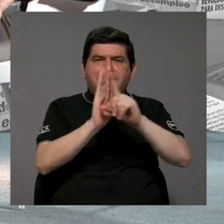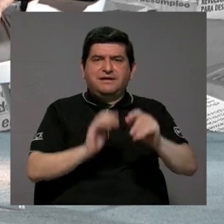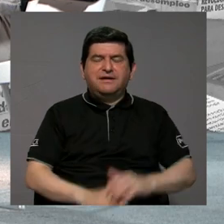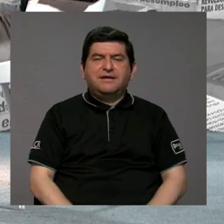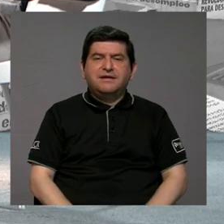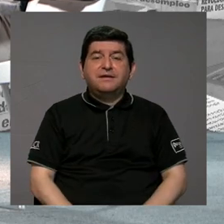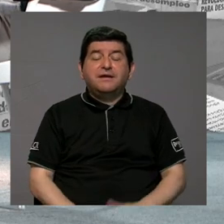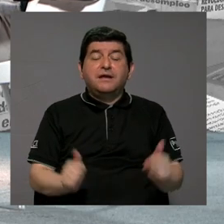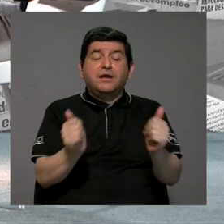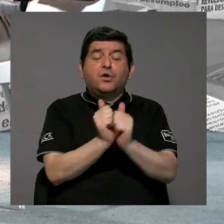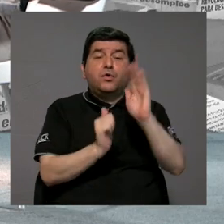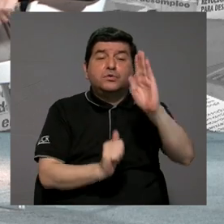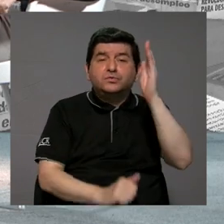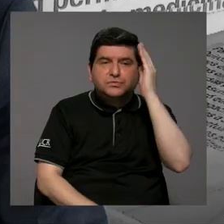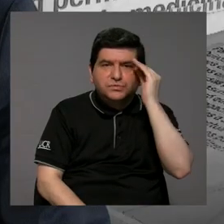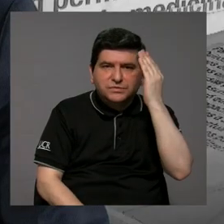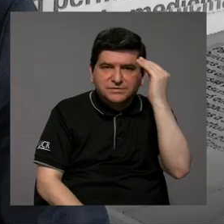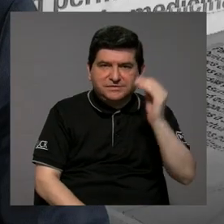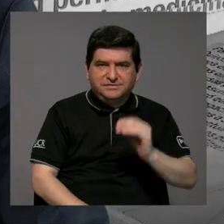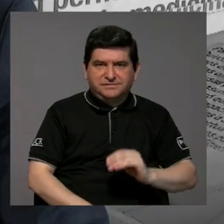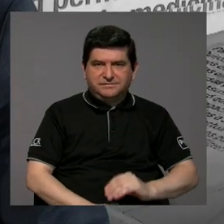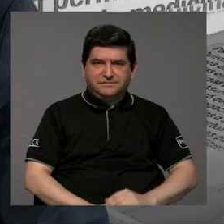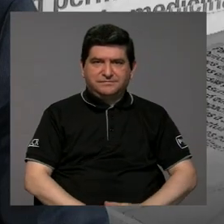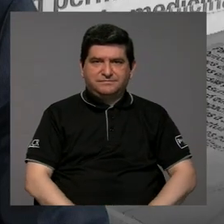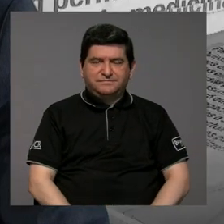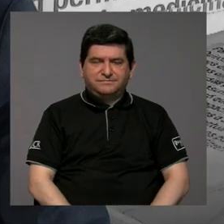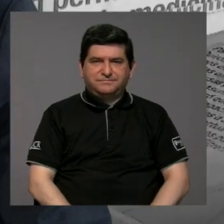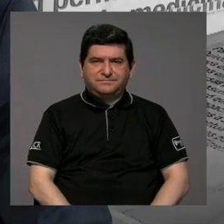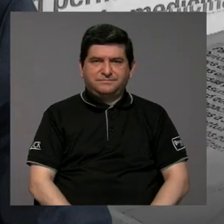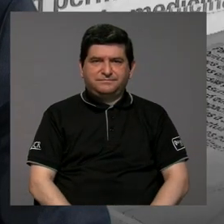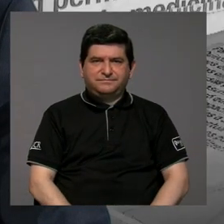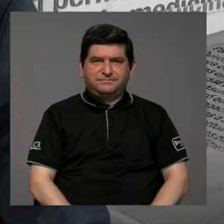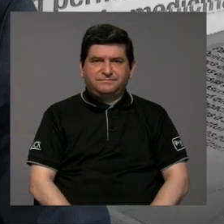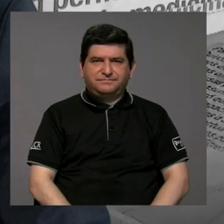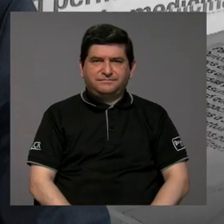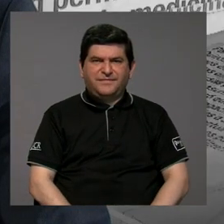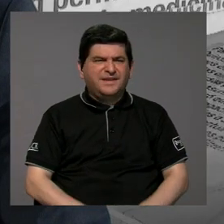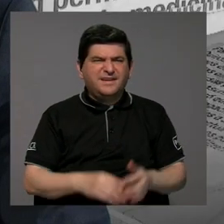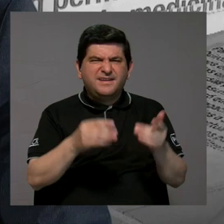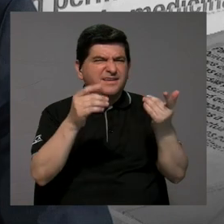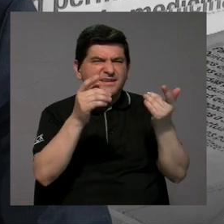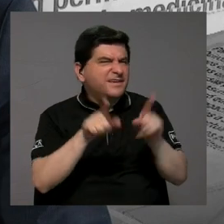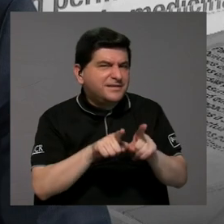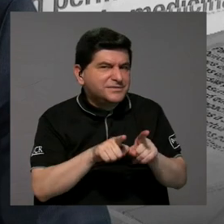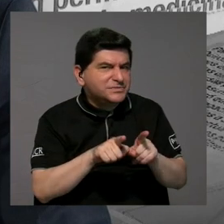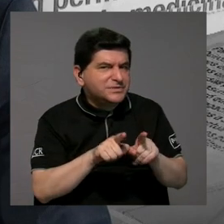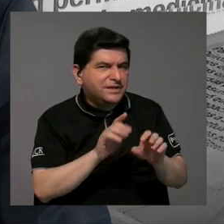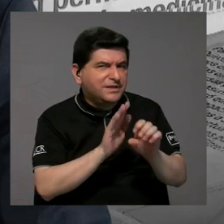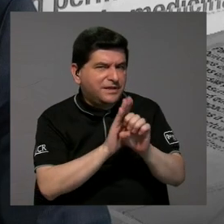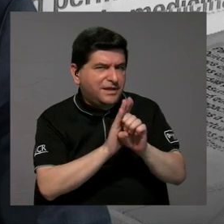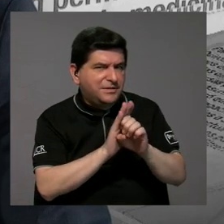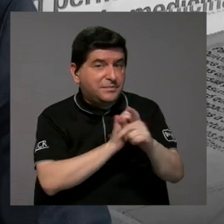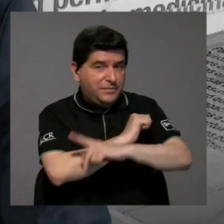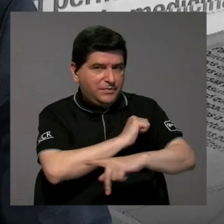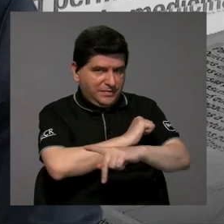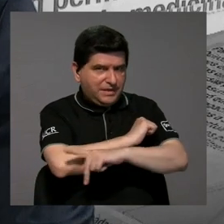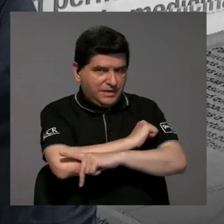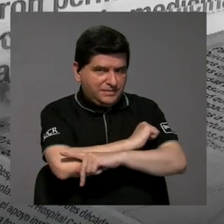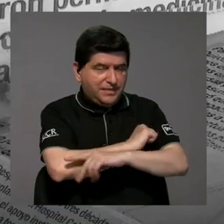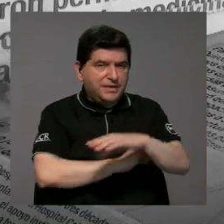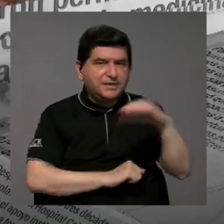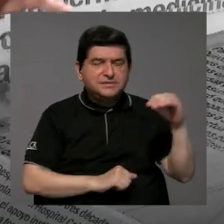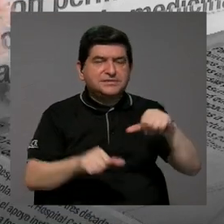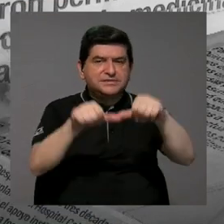Legislativa con experiencia. Yo voy a... ¿qué pasa como país